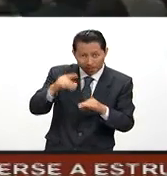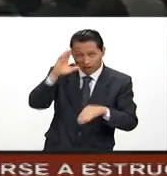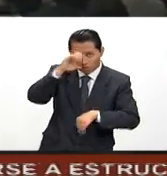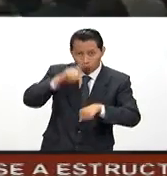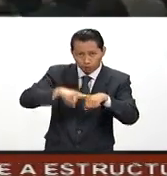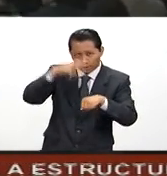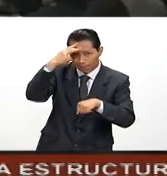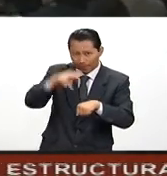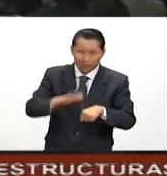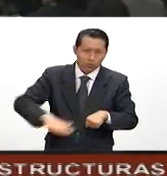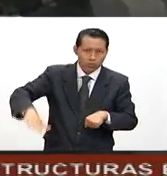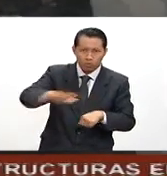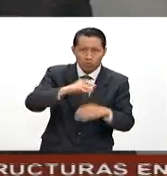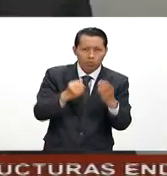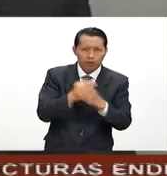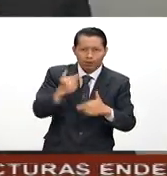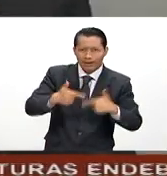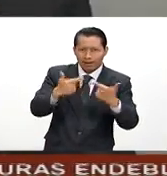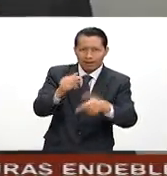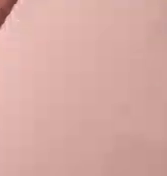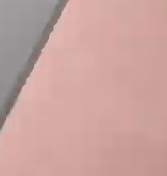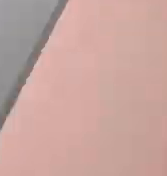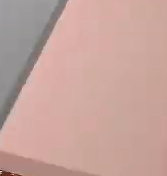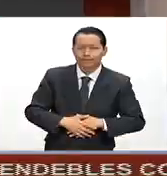nuevas generaciones.